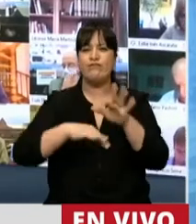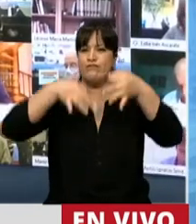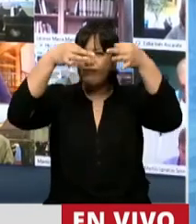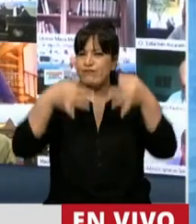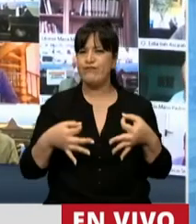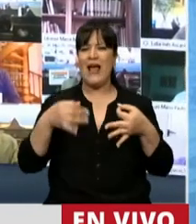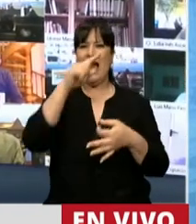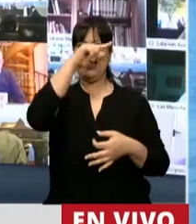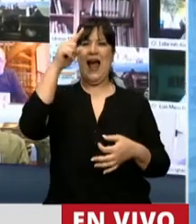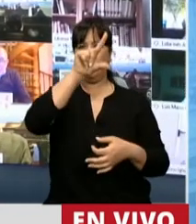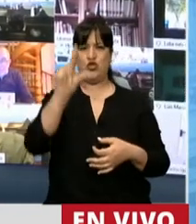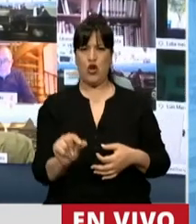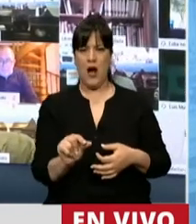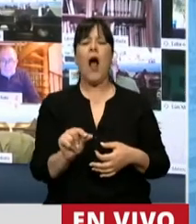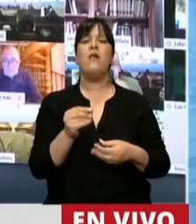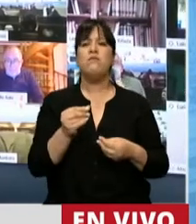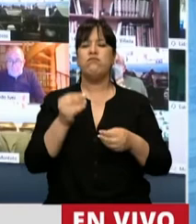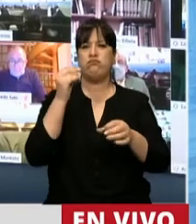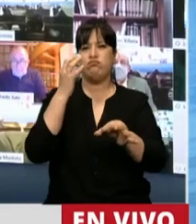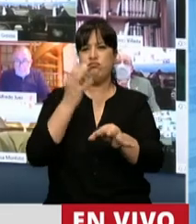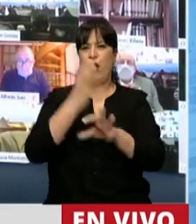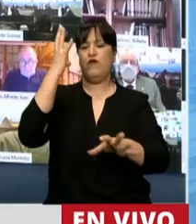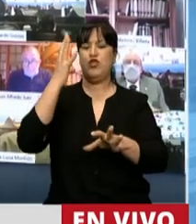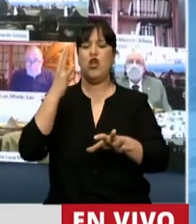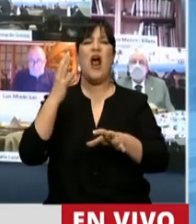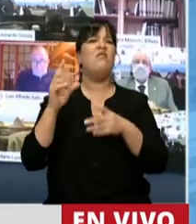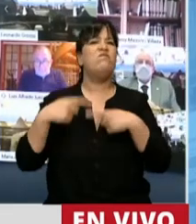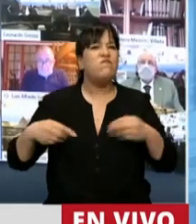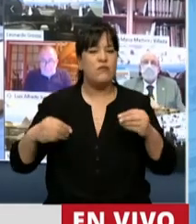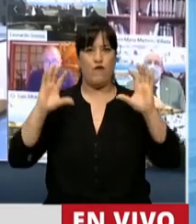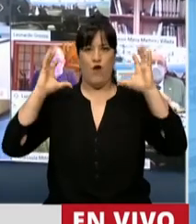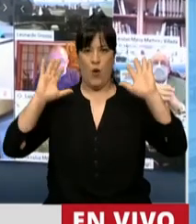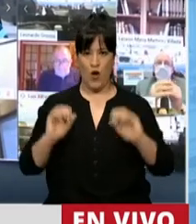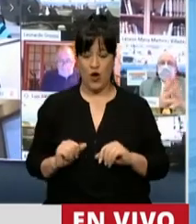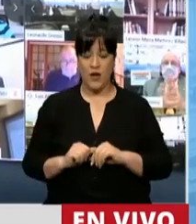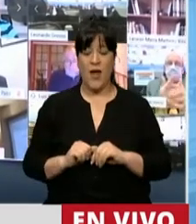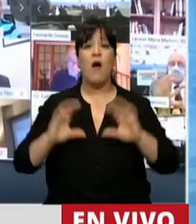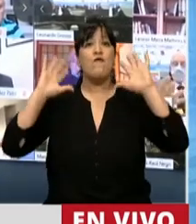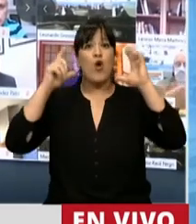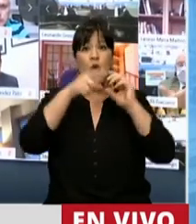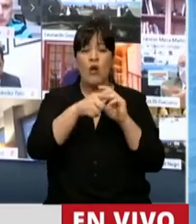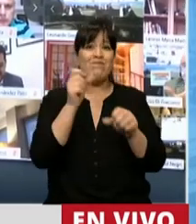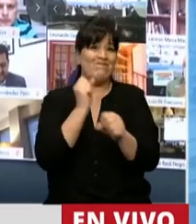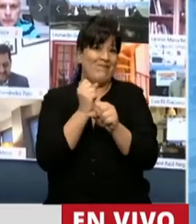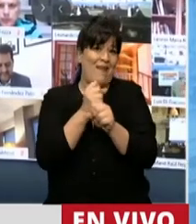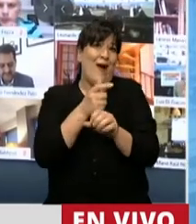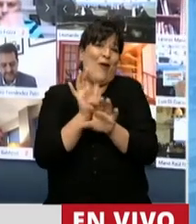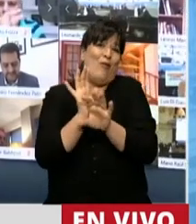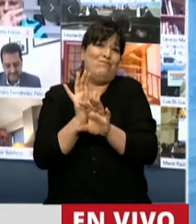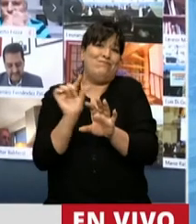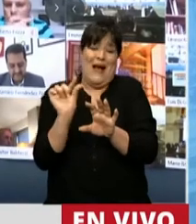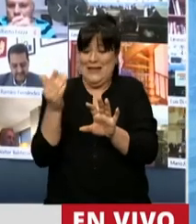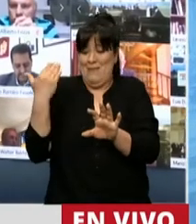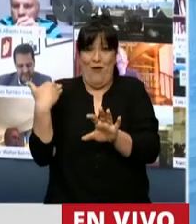de una profesión y una actividad como la fonobiología. Una tarea relativamente joven que